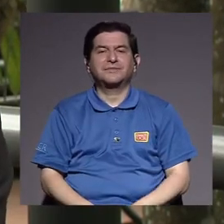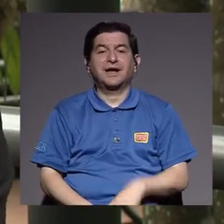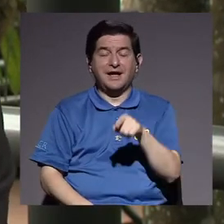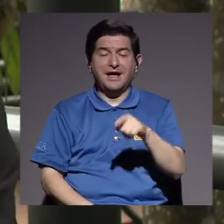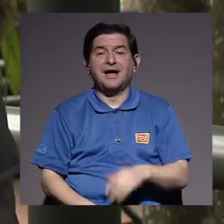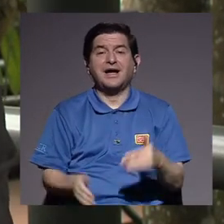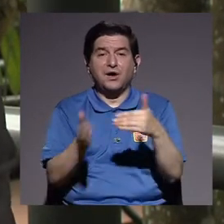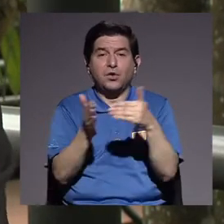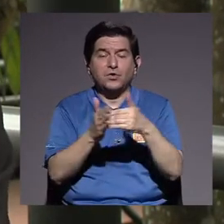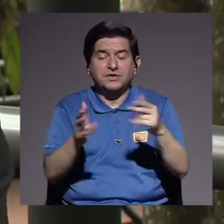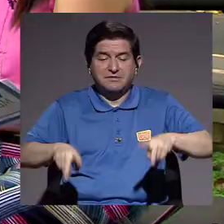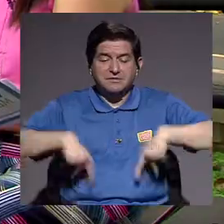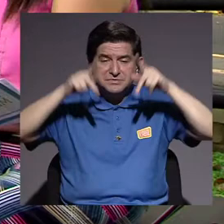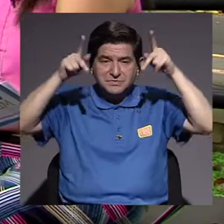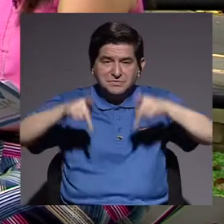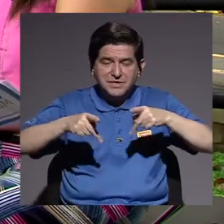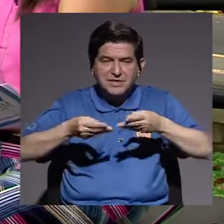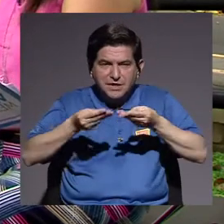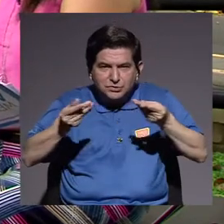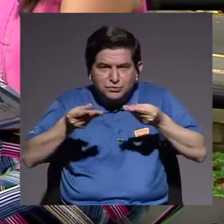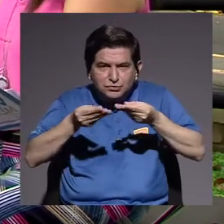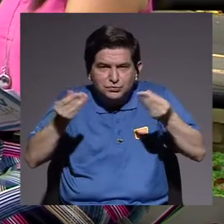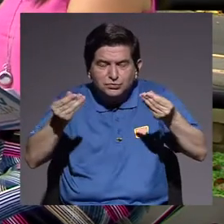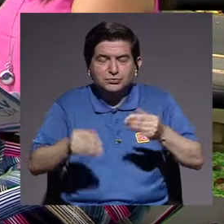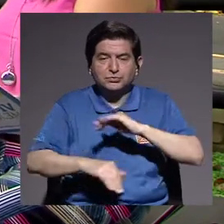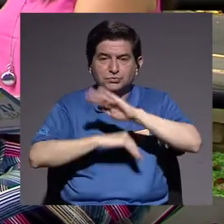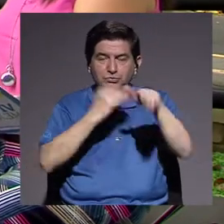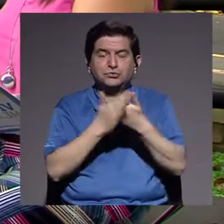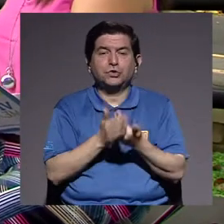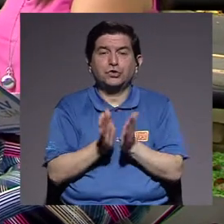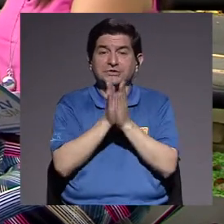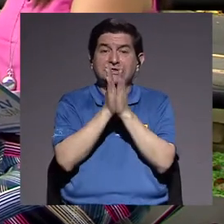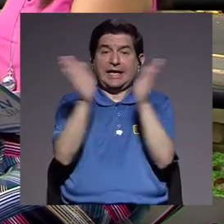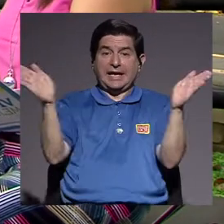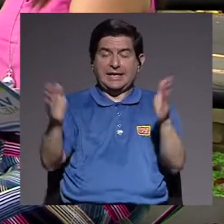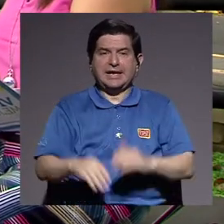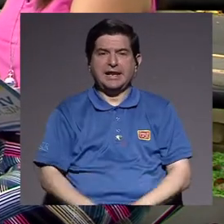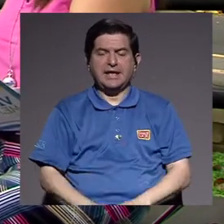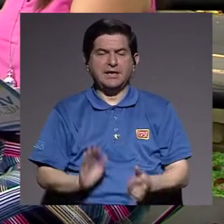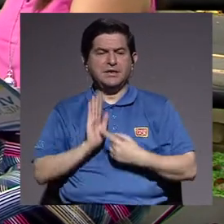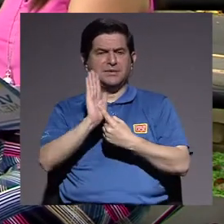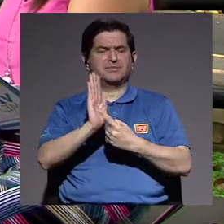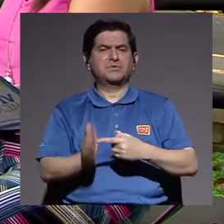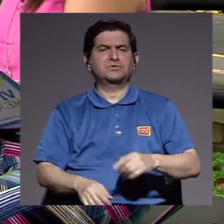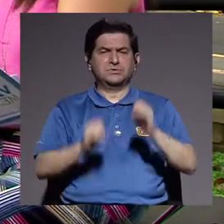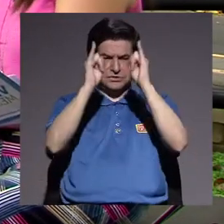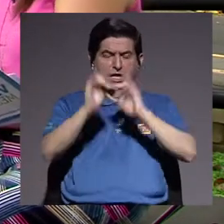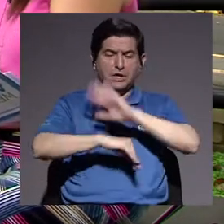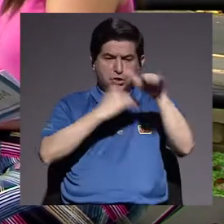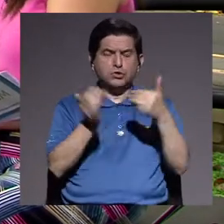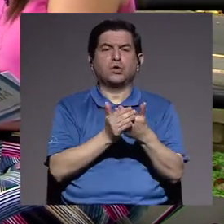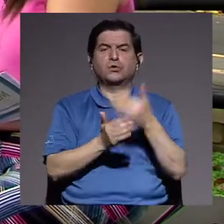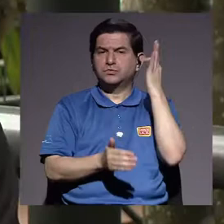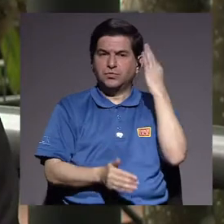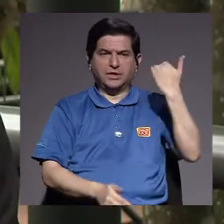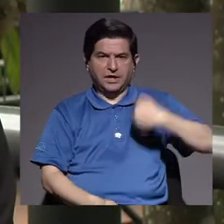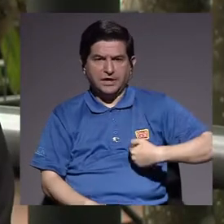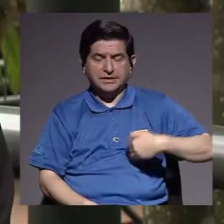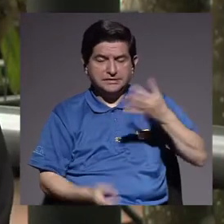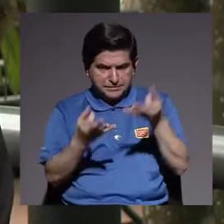la regeneración y la generación de la vida de las personas para que nosotros, en general, podamos justamente desplegarnos como individuos, todas y todos.